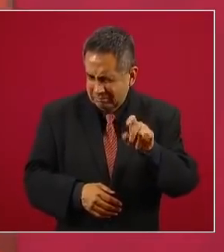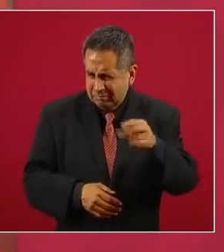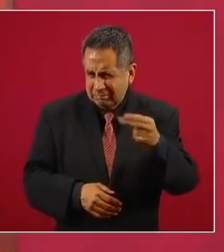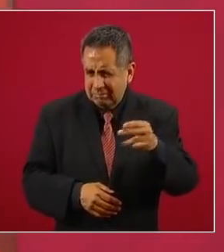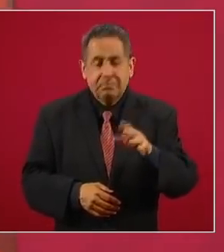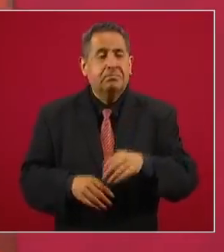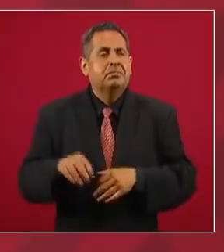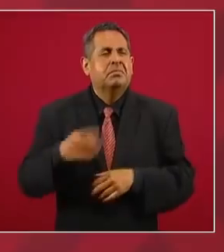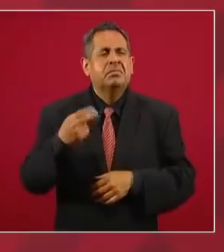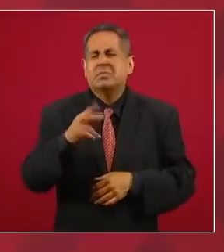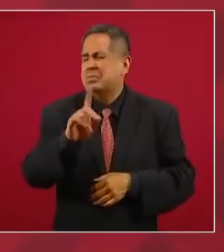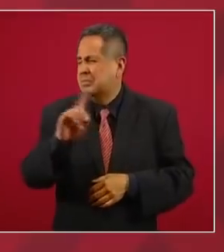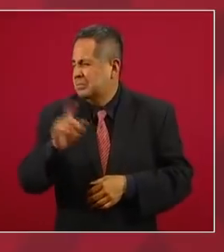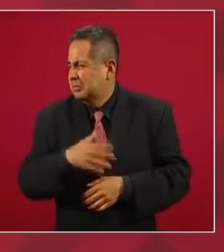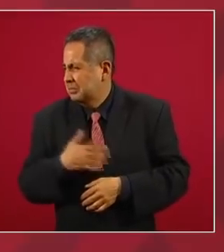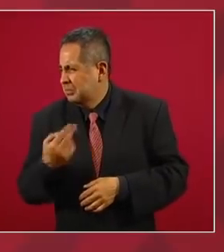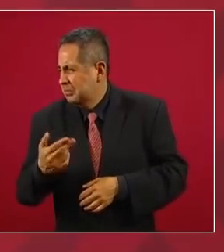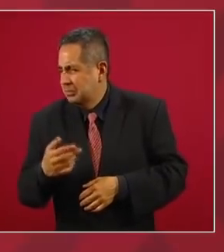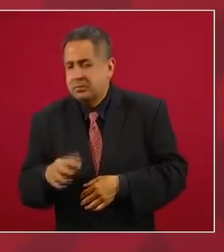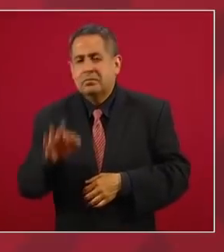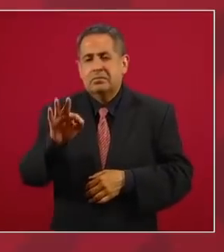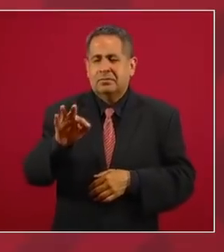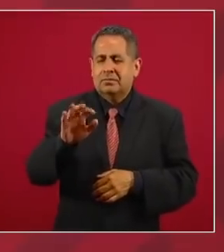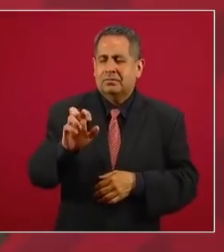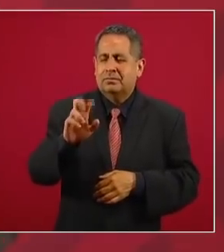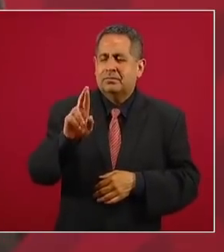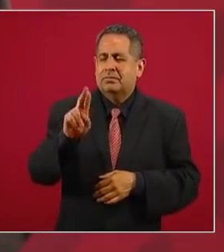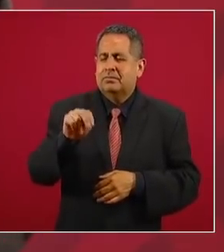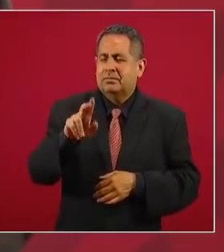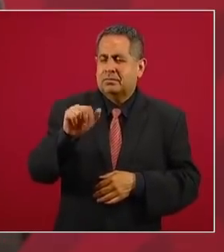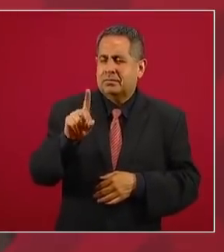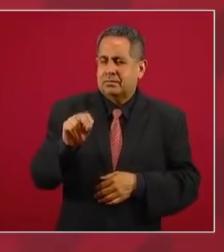¿Reyes? No. Fernando Baeza.